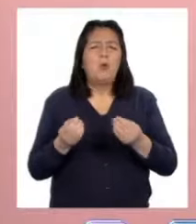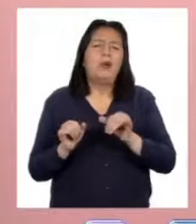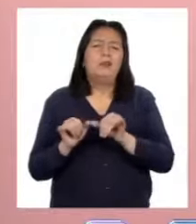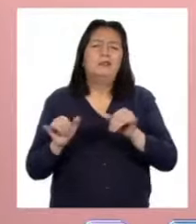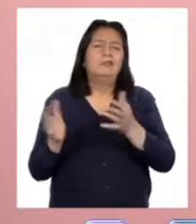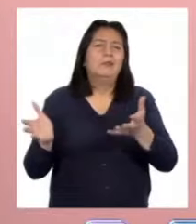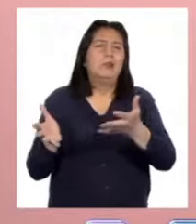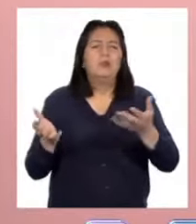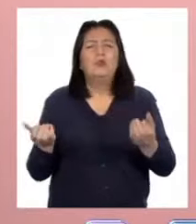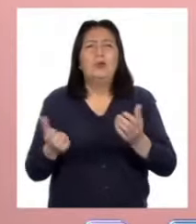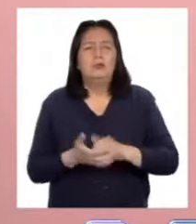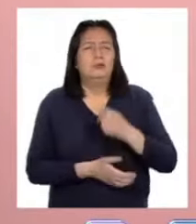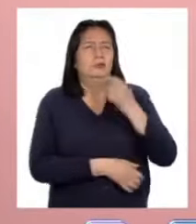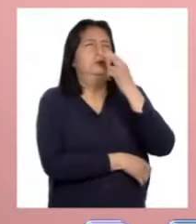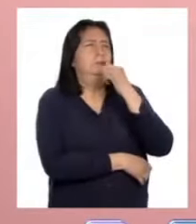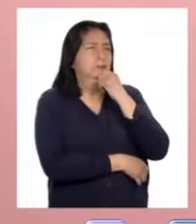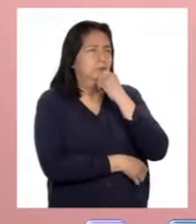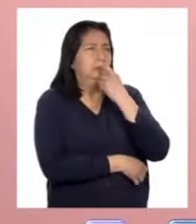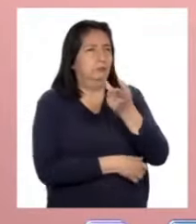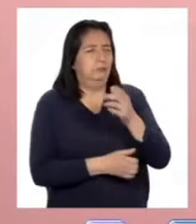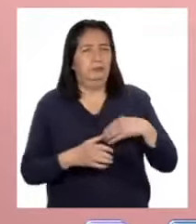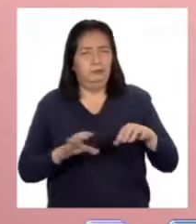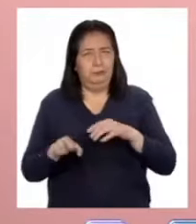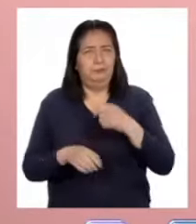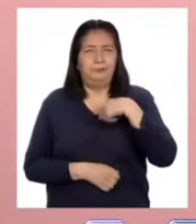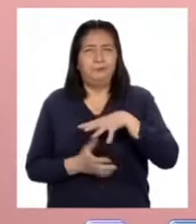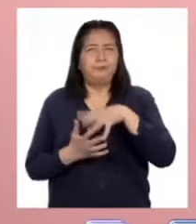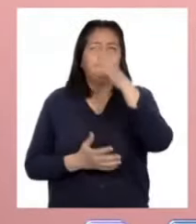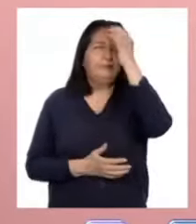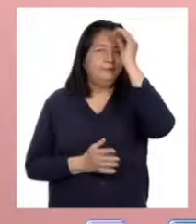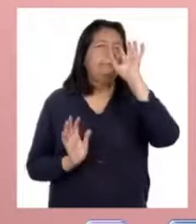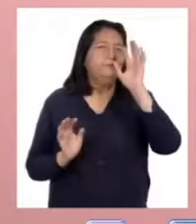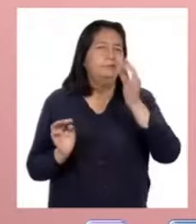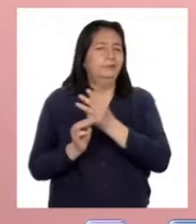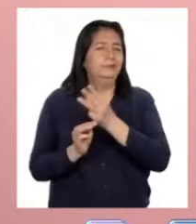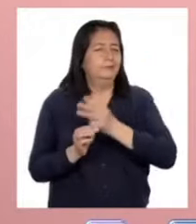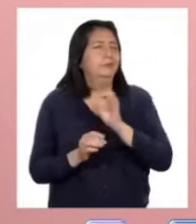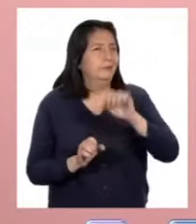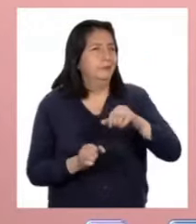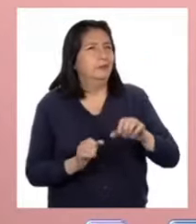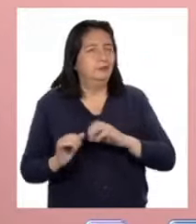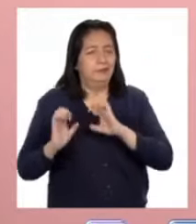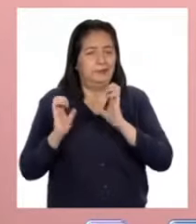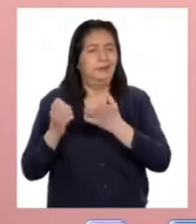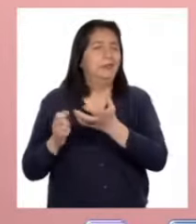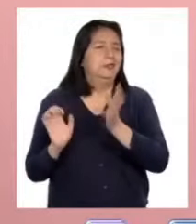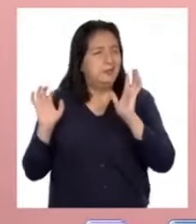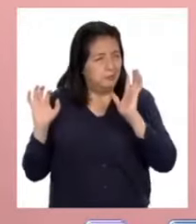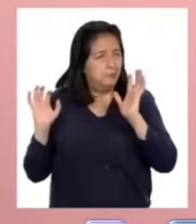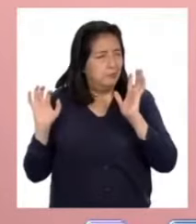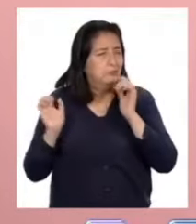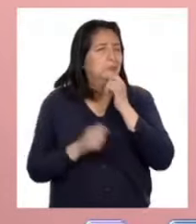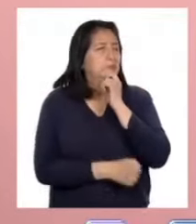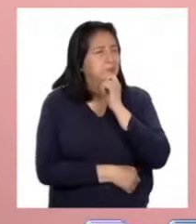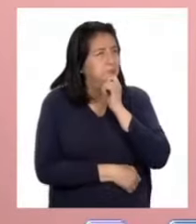ser? Sospecho que lo hace para que aprendamos algo de materia y lo hagamos en equipo. Para poder responder la